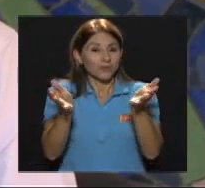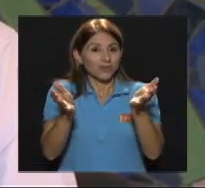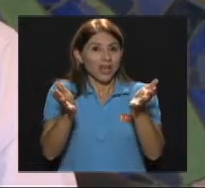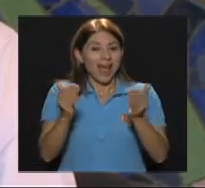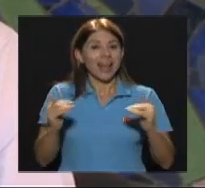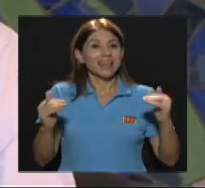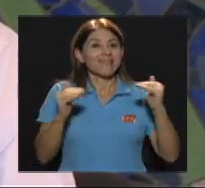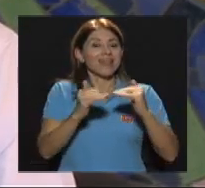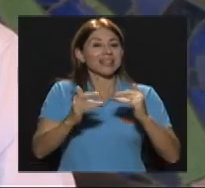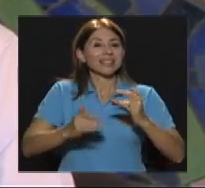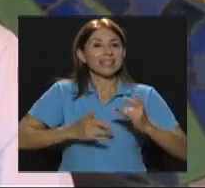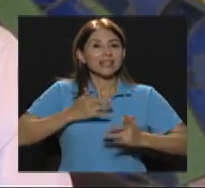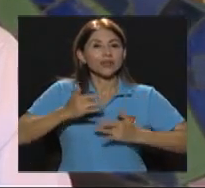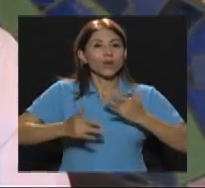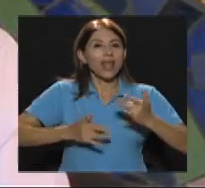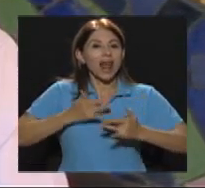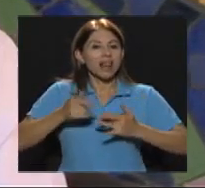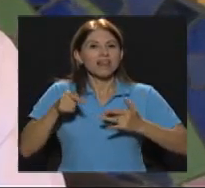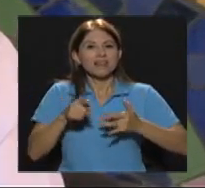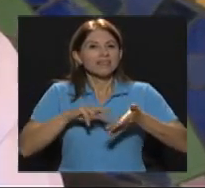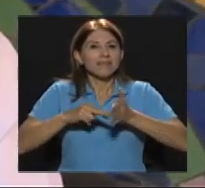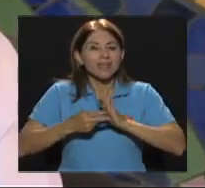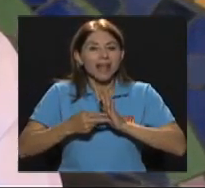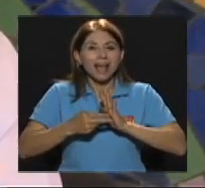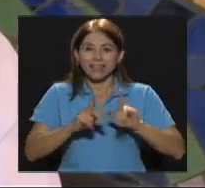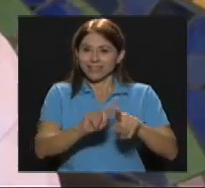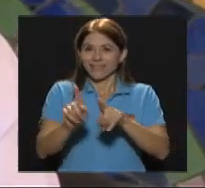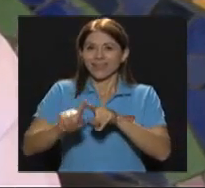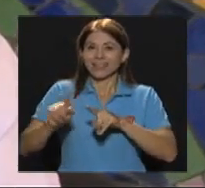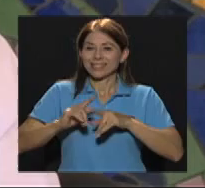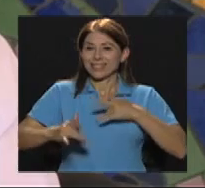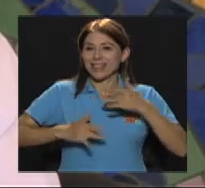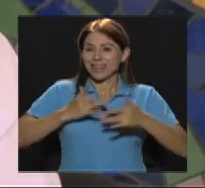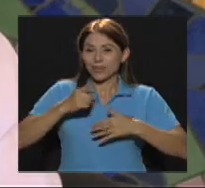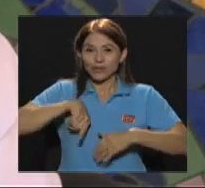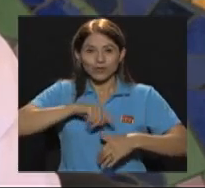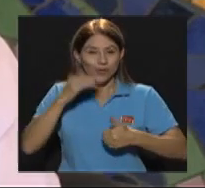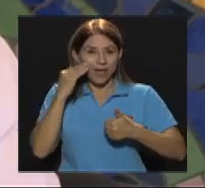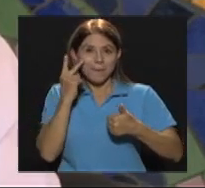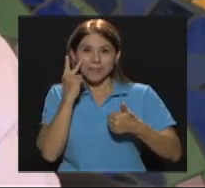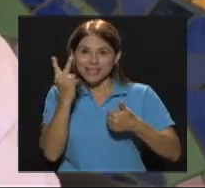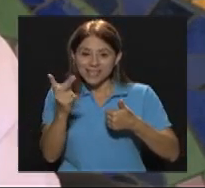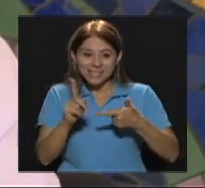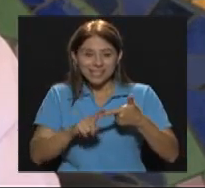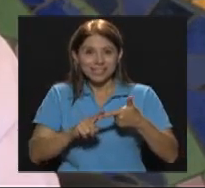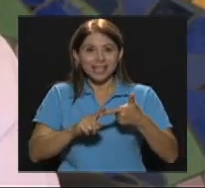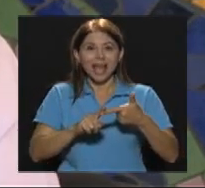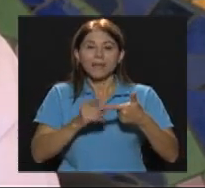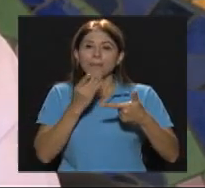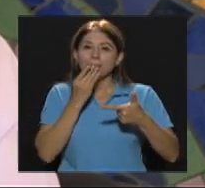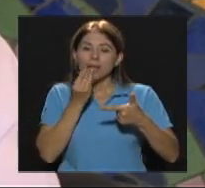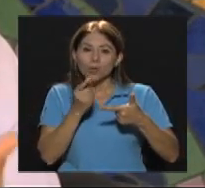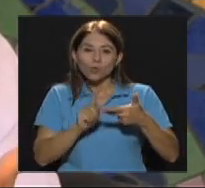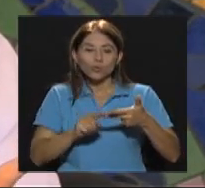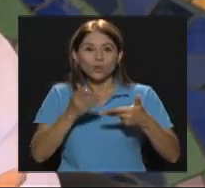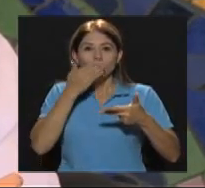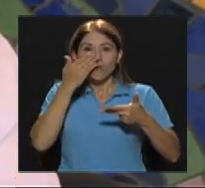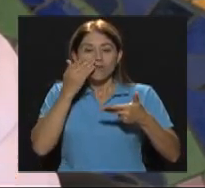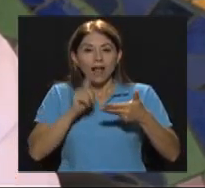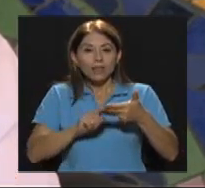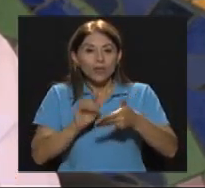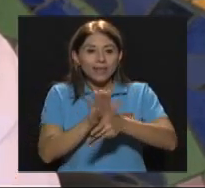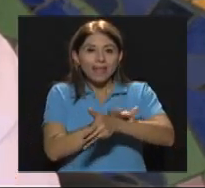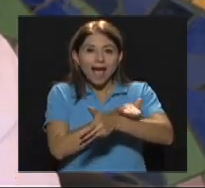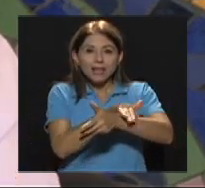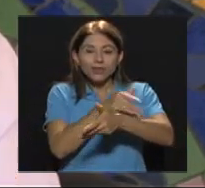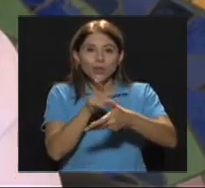Cuando hablamos a nivel sensorial Pues nos referimos a los sentidos que conocemos La vista, el gusto, el